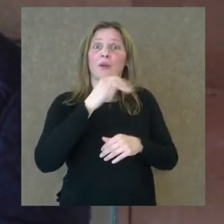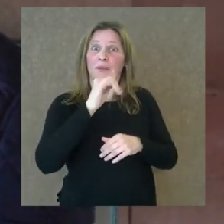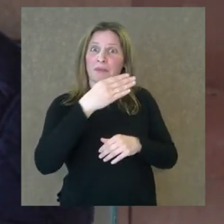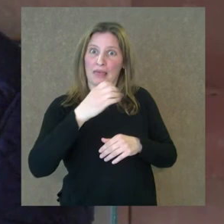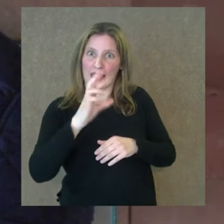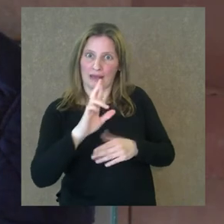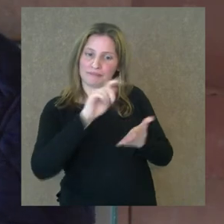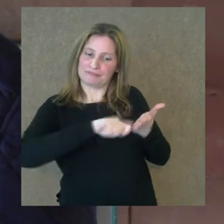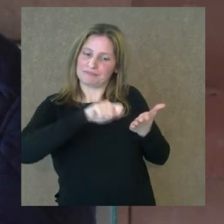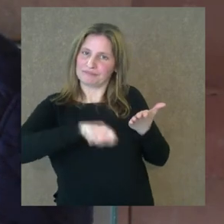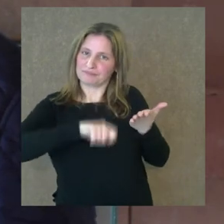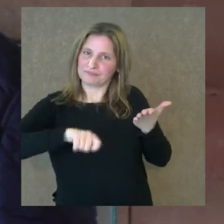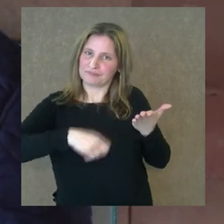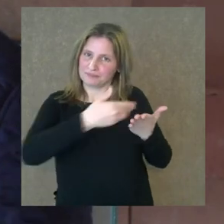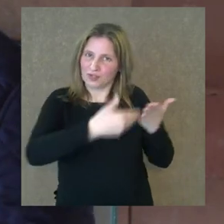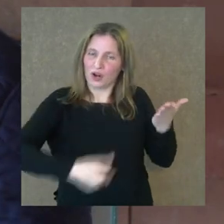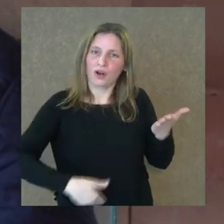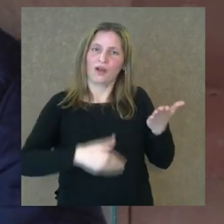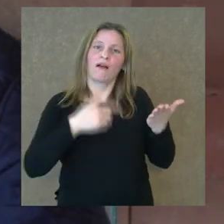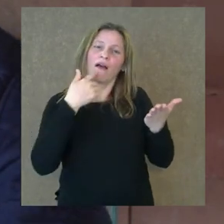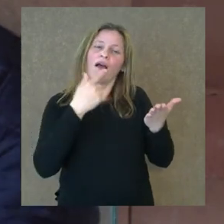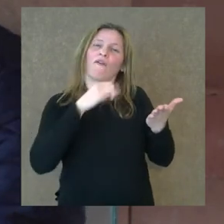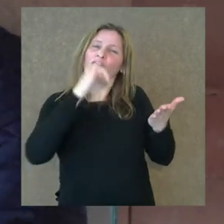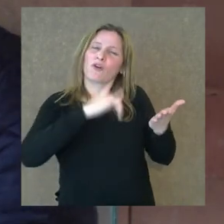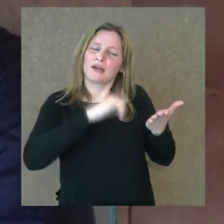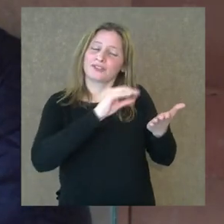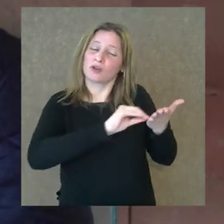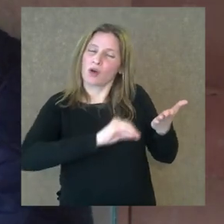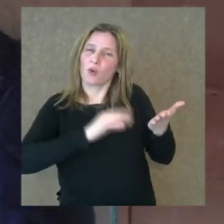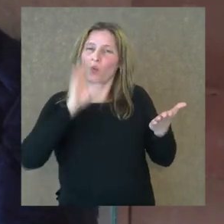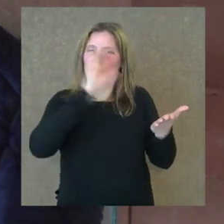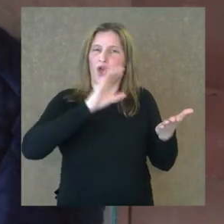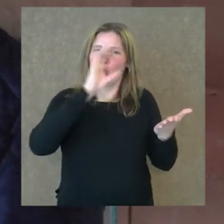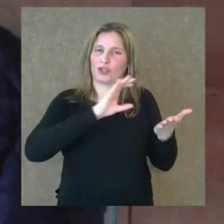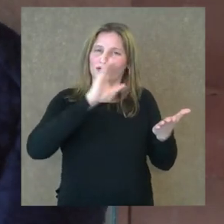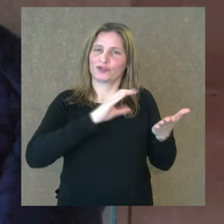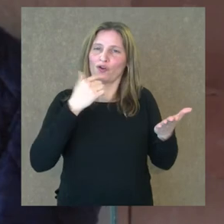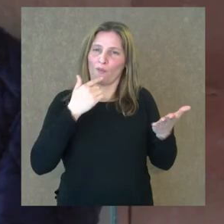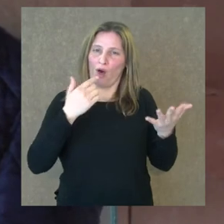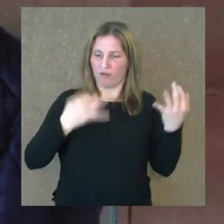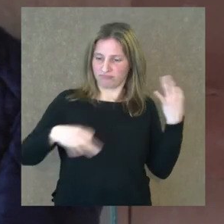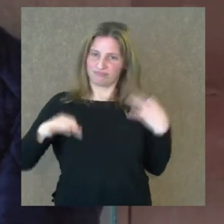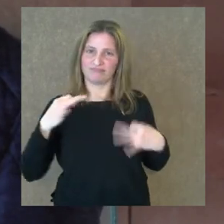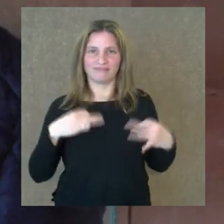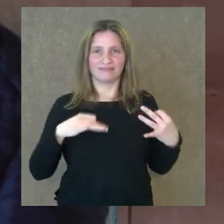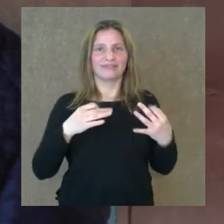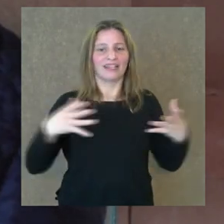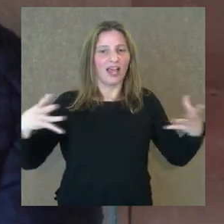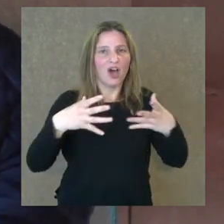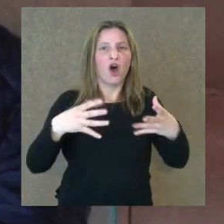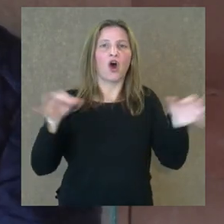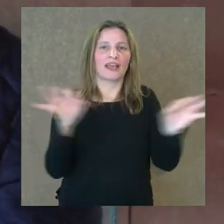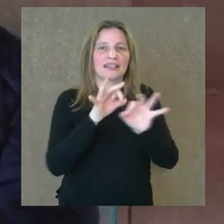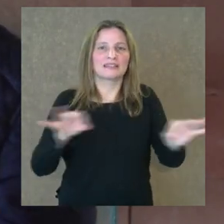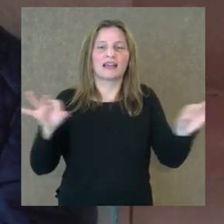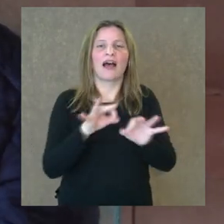en su manuscrito pone datos curiosos a realizar casi performáticos de la orquesta, ¿no? Hay